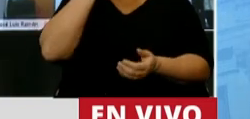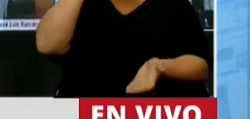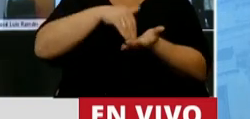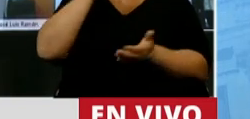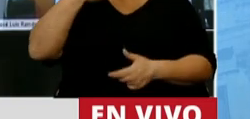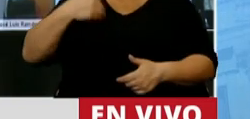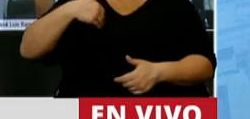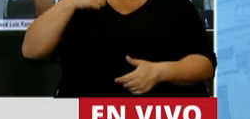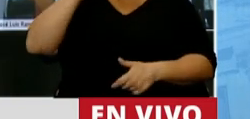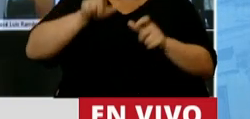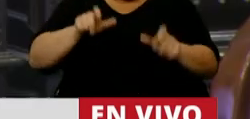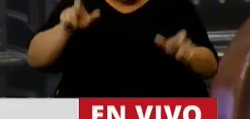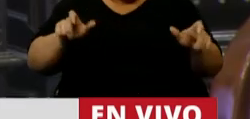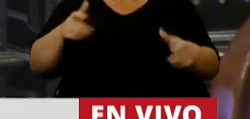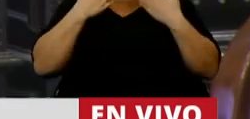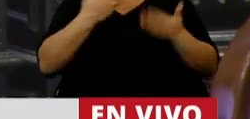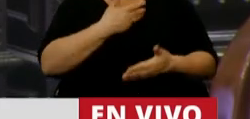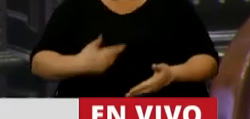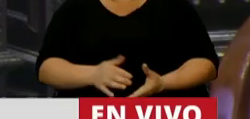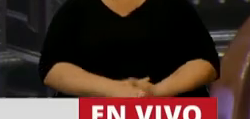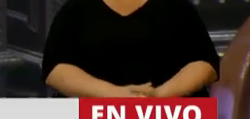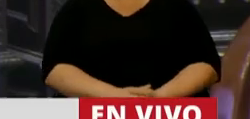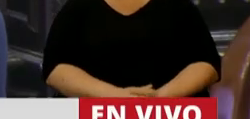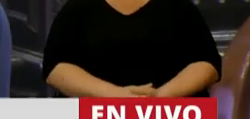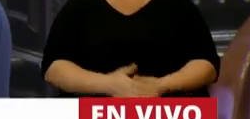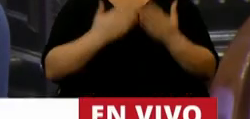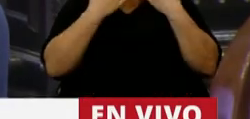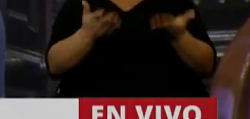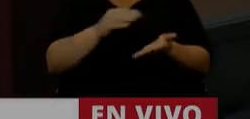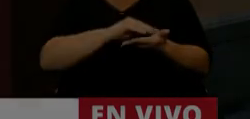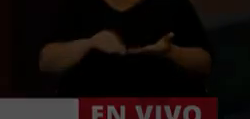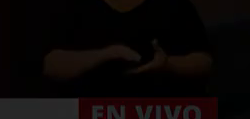millones de argentinos y argentinas. Gracias, señora Presidenta. Gracias, diputado.